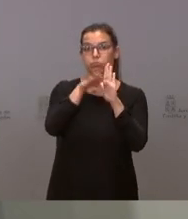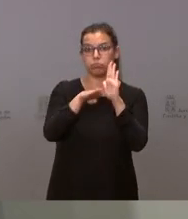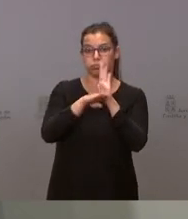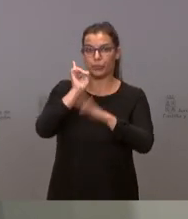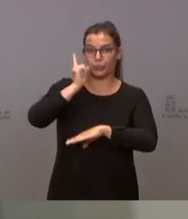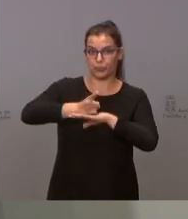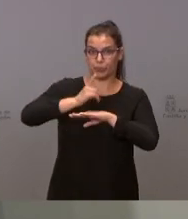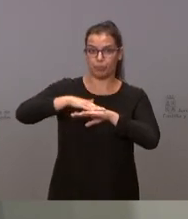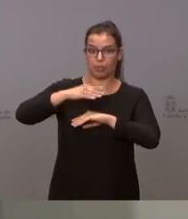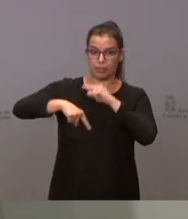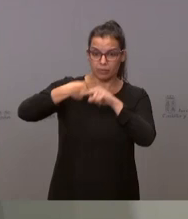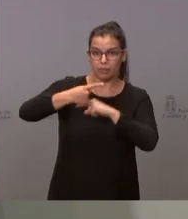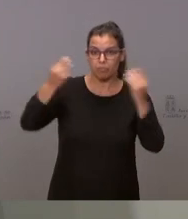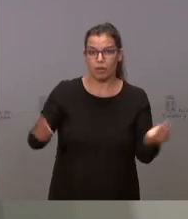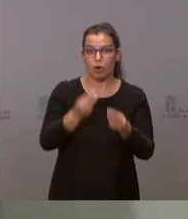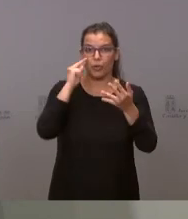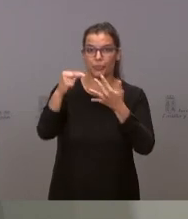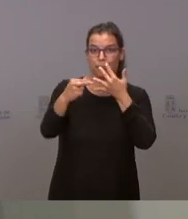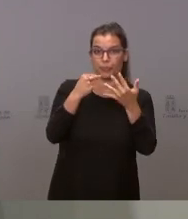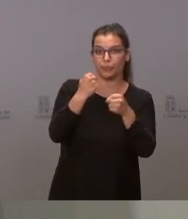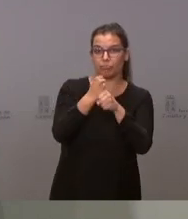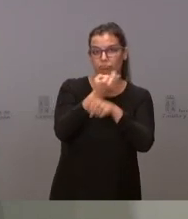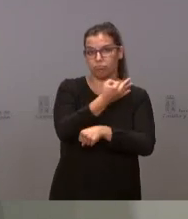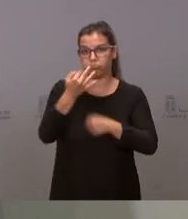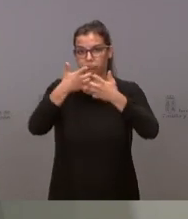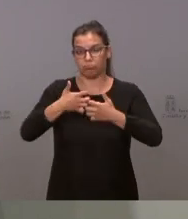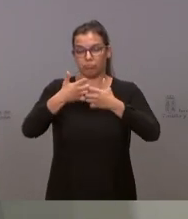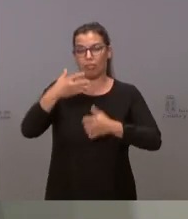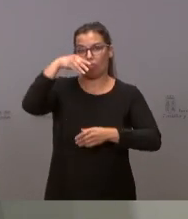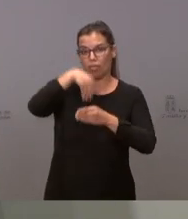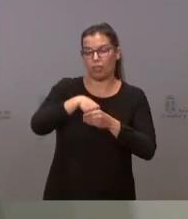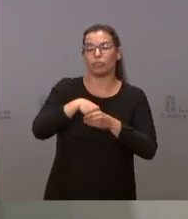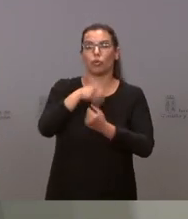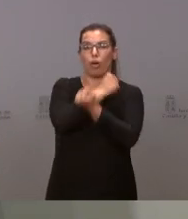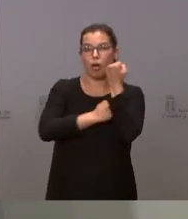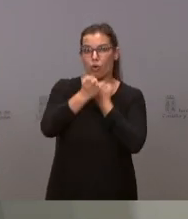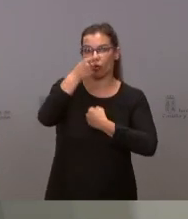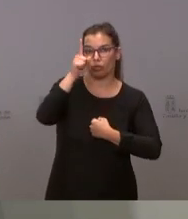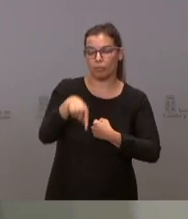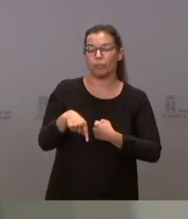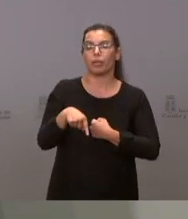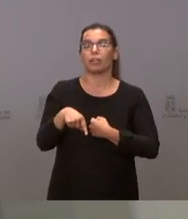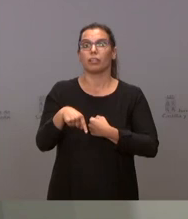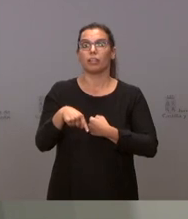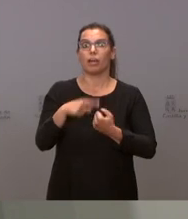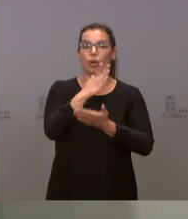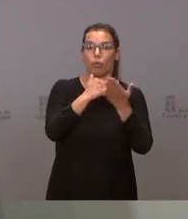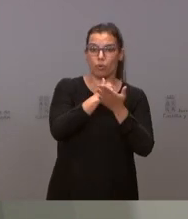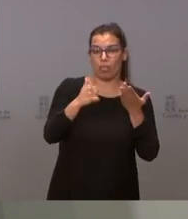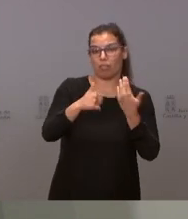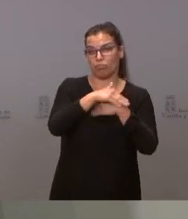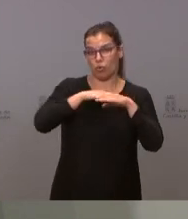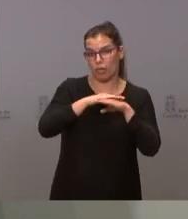la transparencia, la eficiencia y la austeridad de la Administración autonómica, las empresas y las fundaciones públicas. Un total